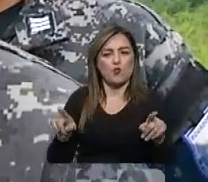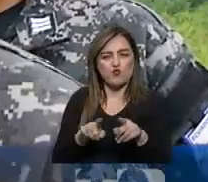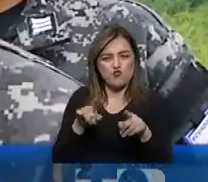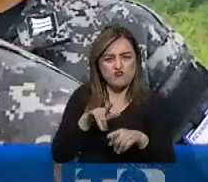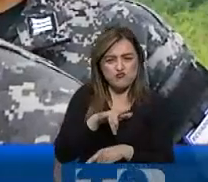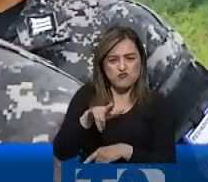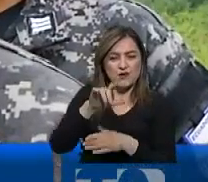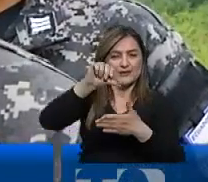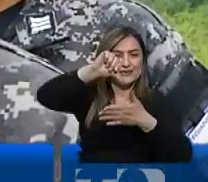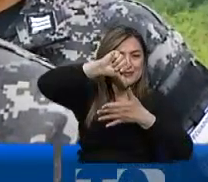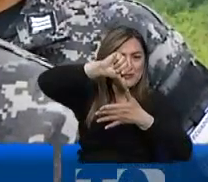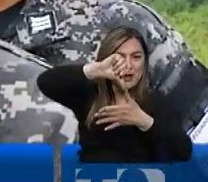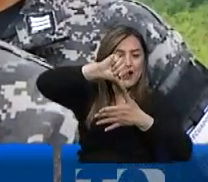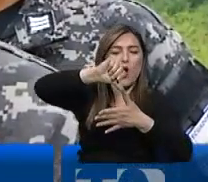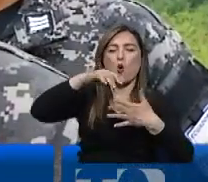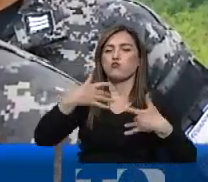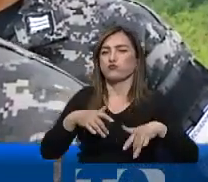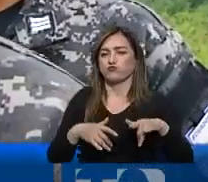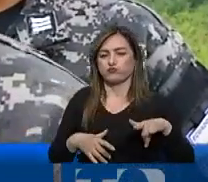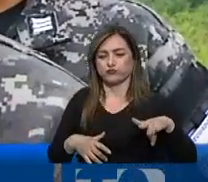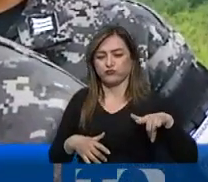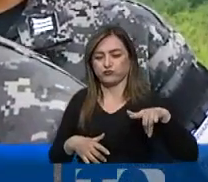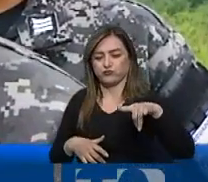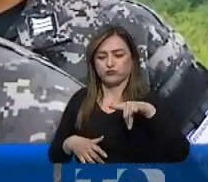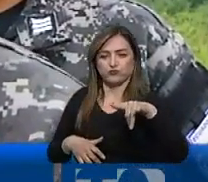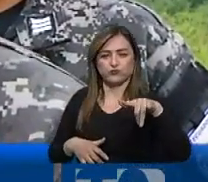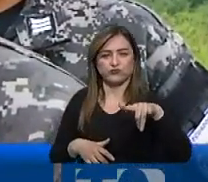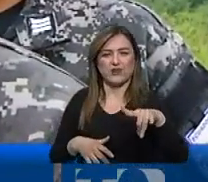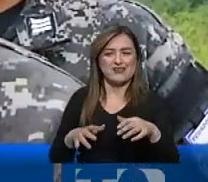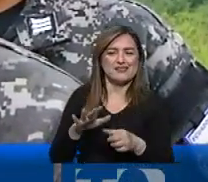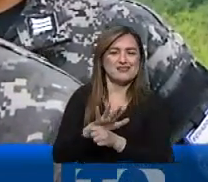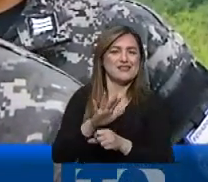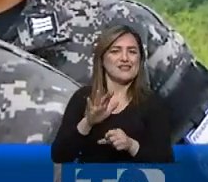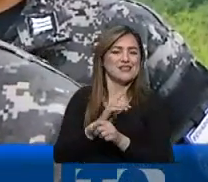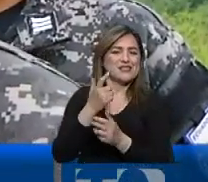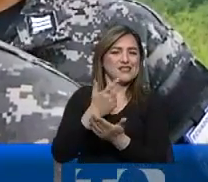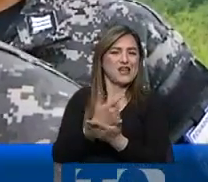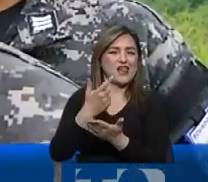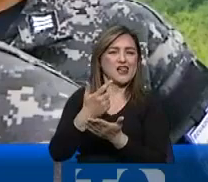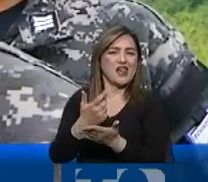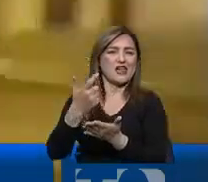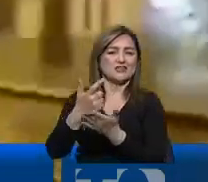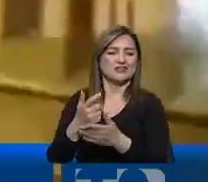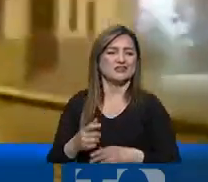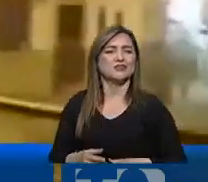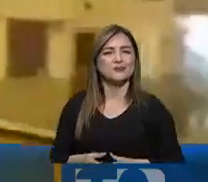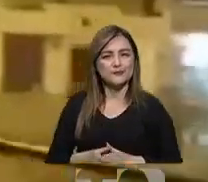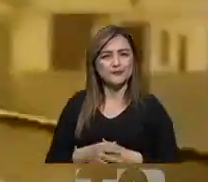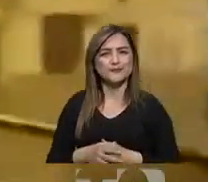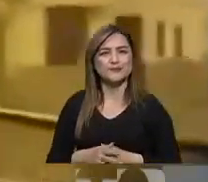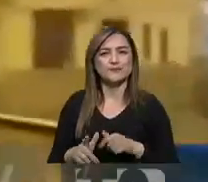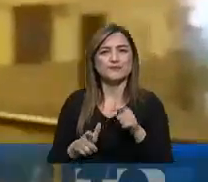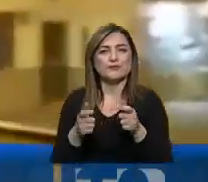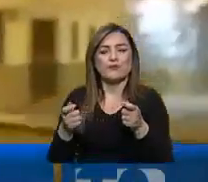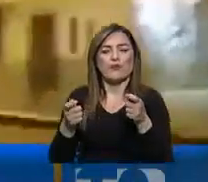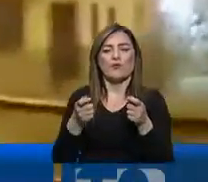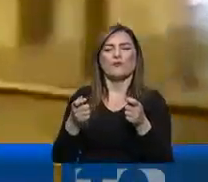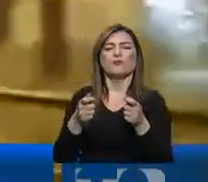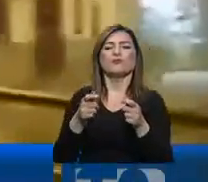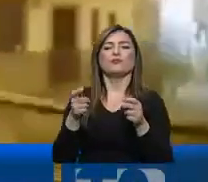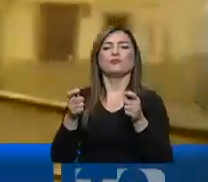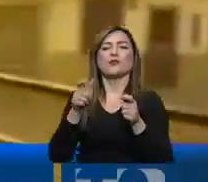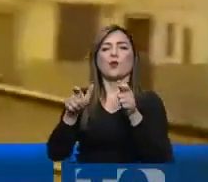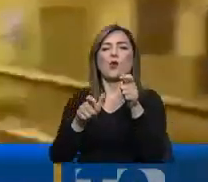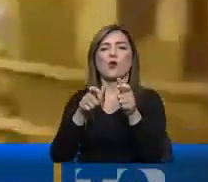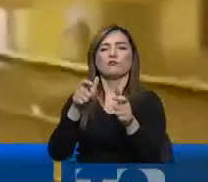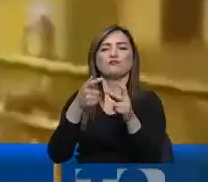vienen de Centroamérica, lo conocen ustedes, cargadas muchas veces de armas. Ahora quienes están accionando este armamento son